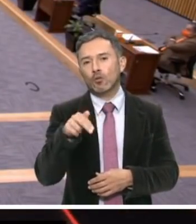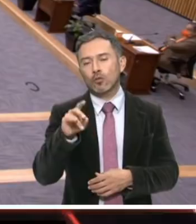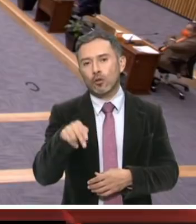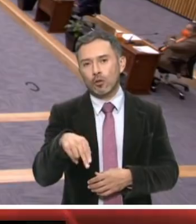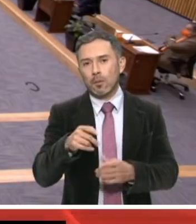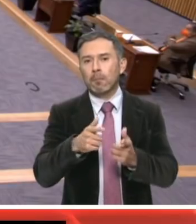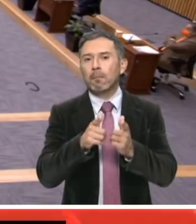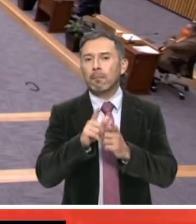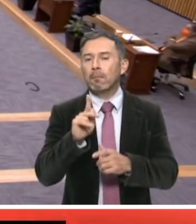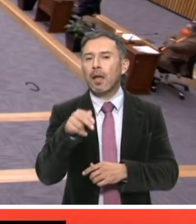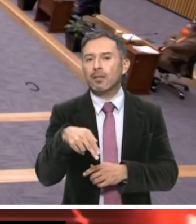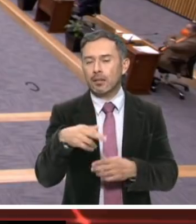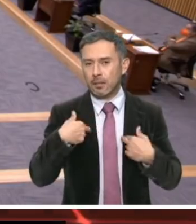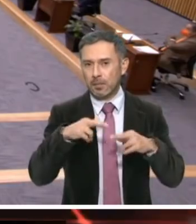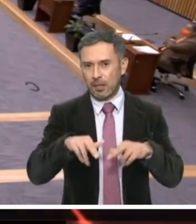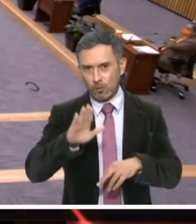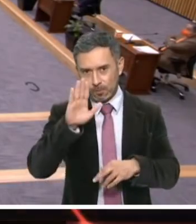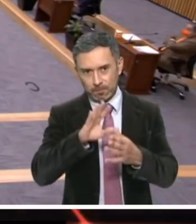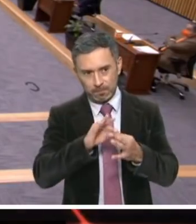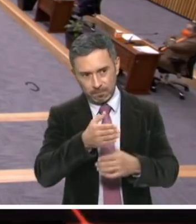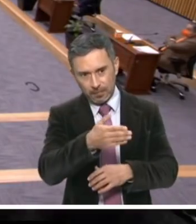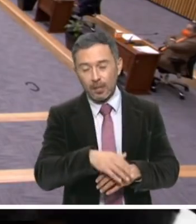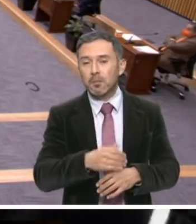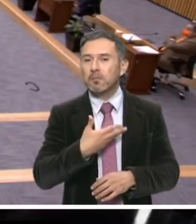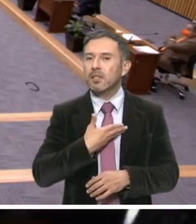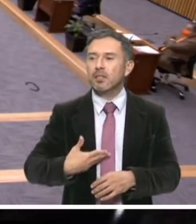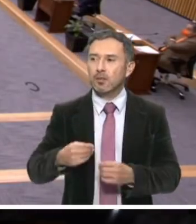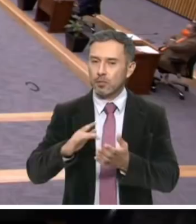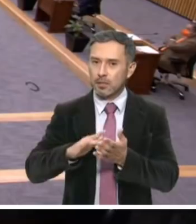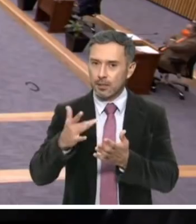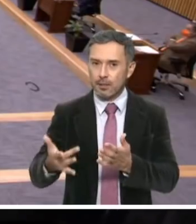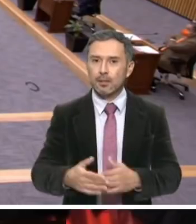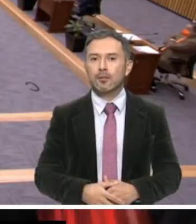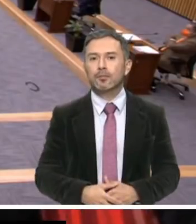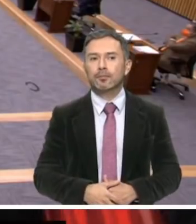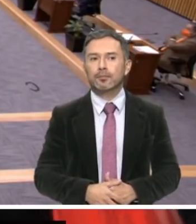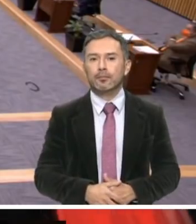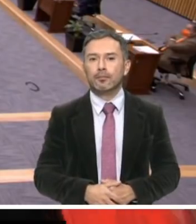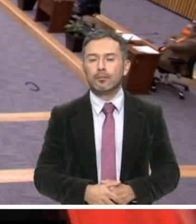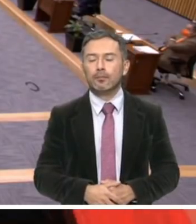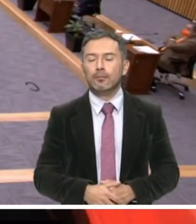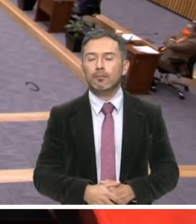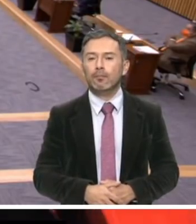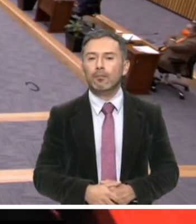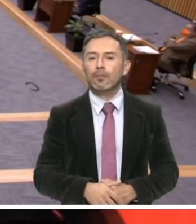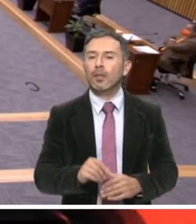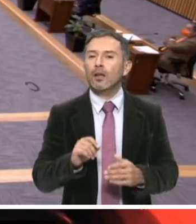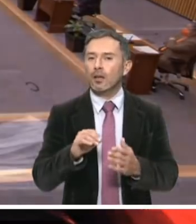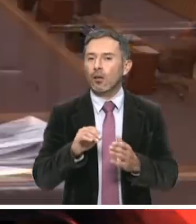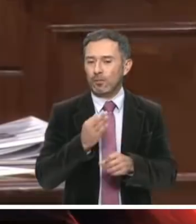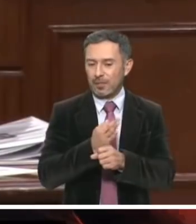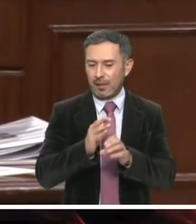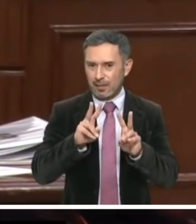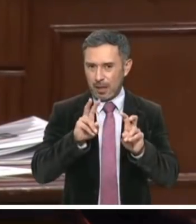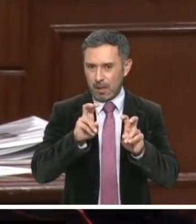de Acción Nacional. Muchas gracias, señor presidente. En atención al punto que estamos discutiendo